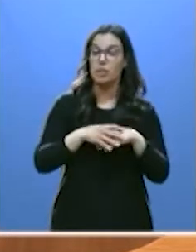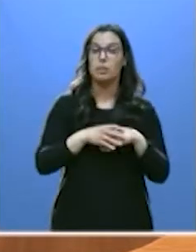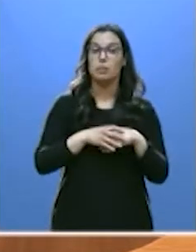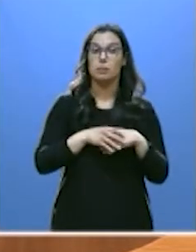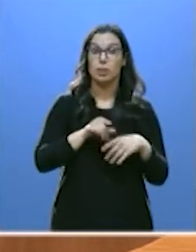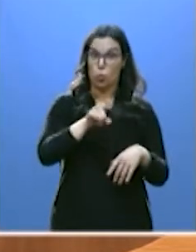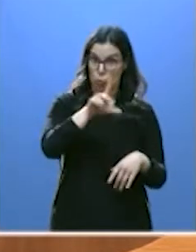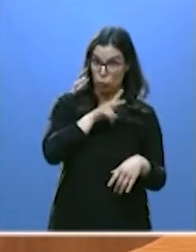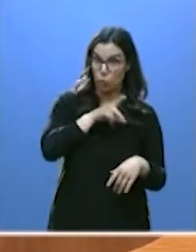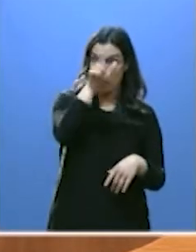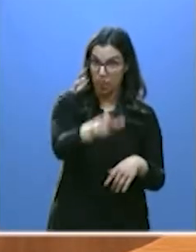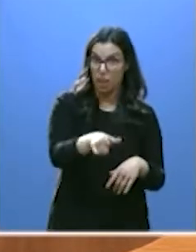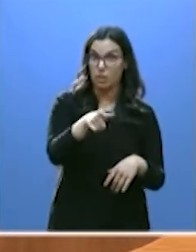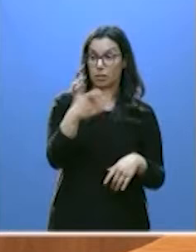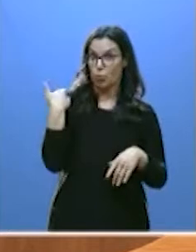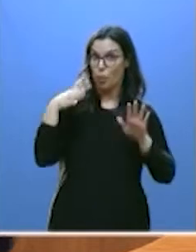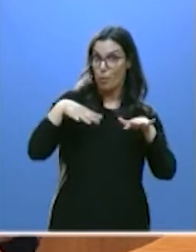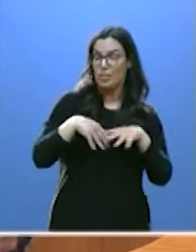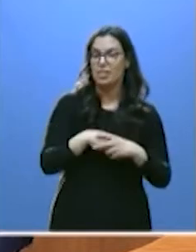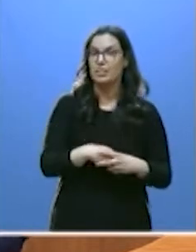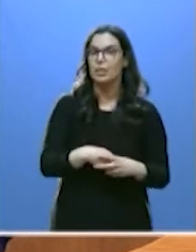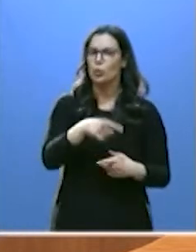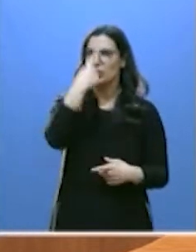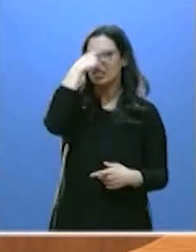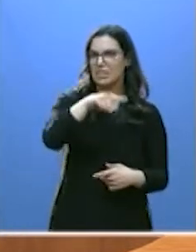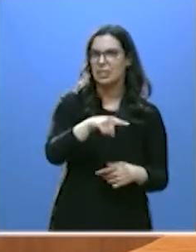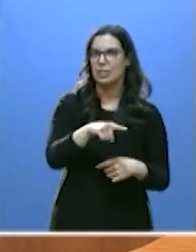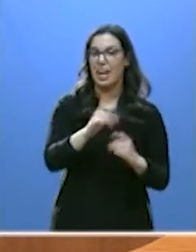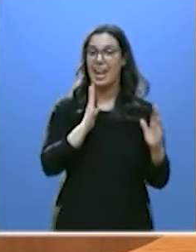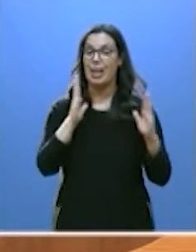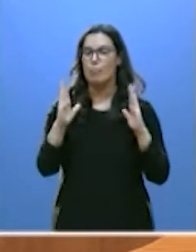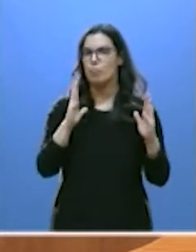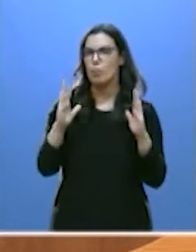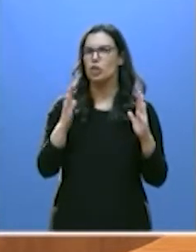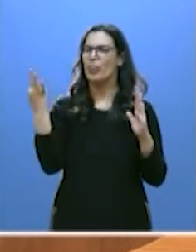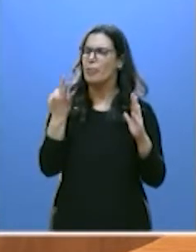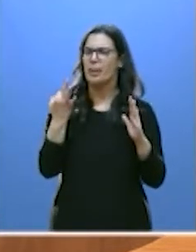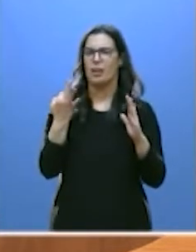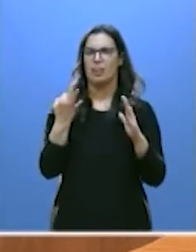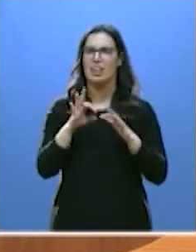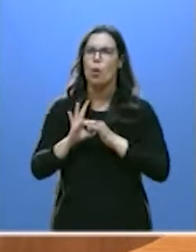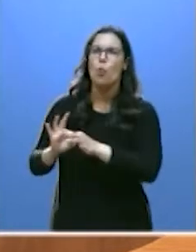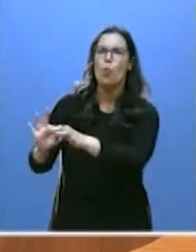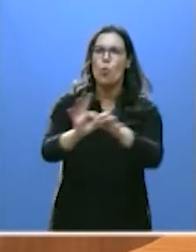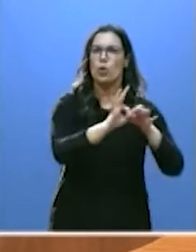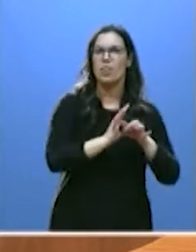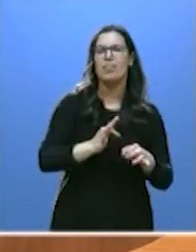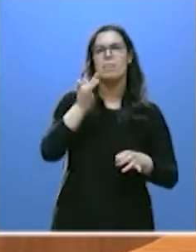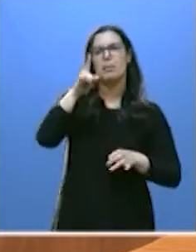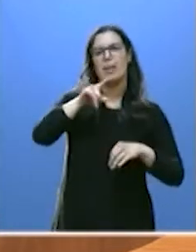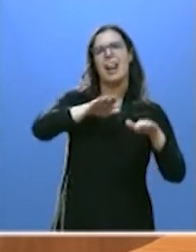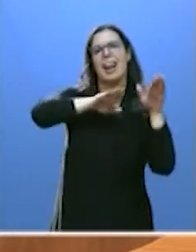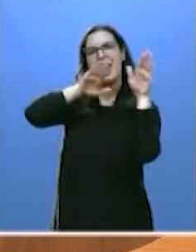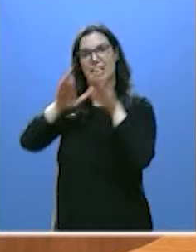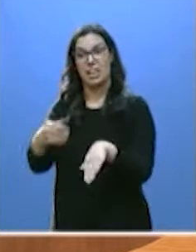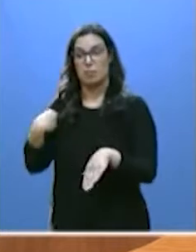es decir, usted, sabía que el momento social requería de la unidad y también de la lealtad que